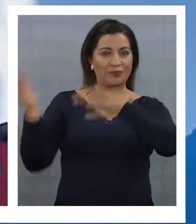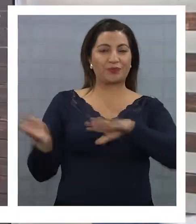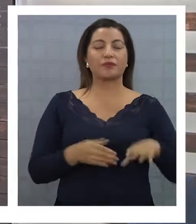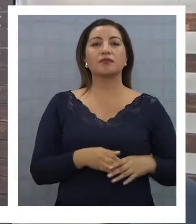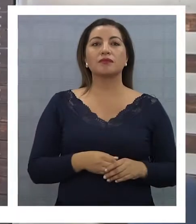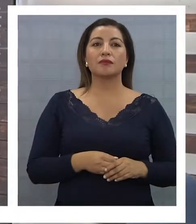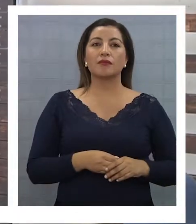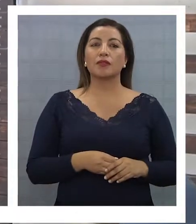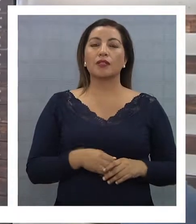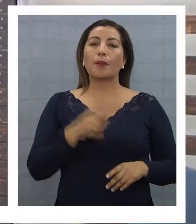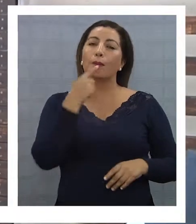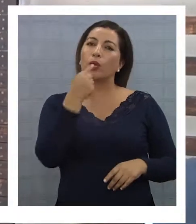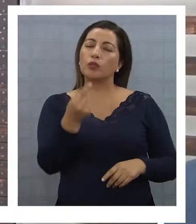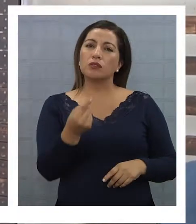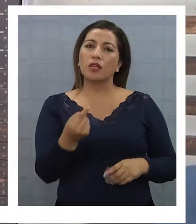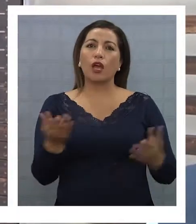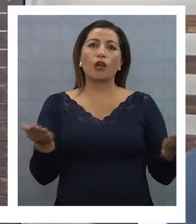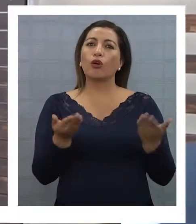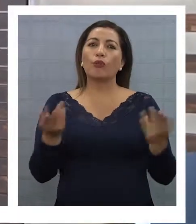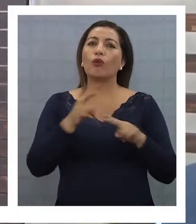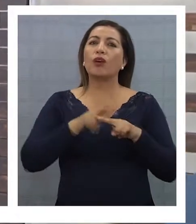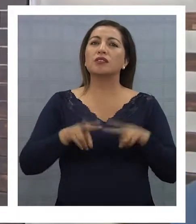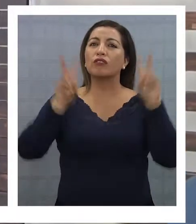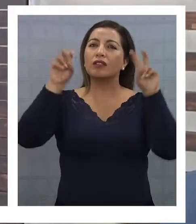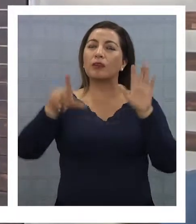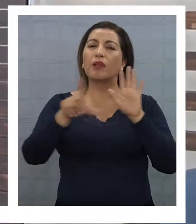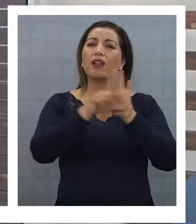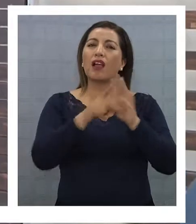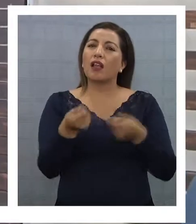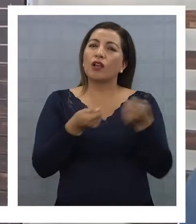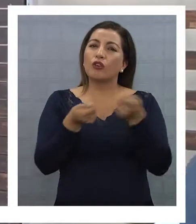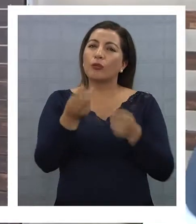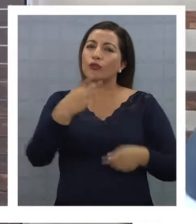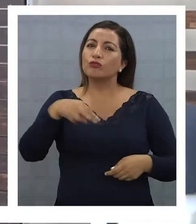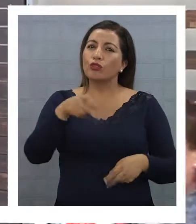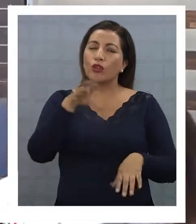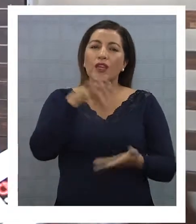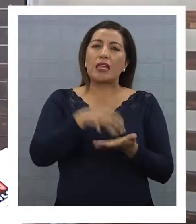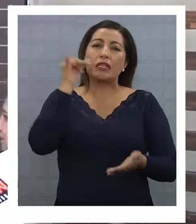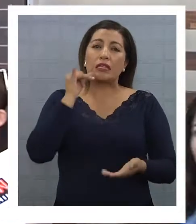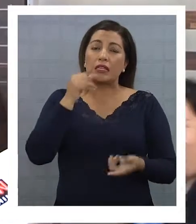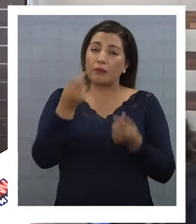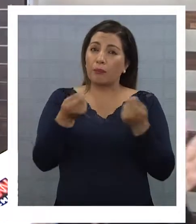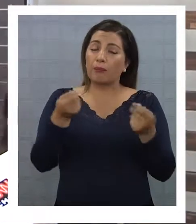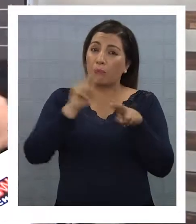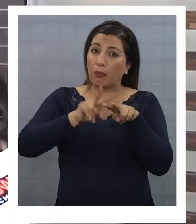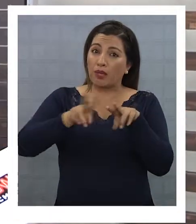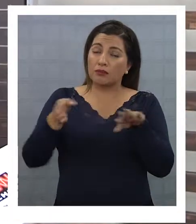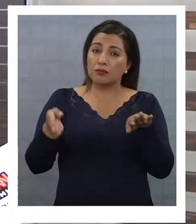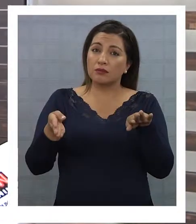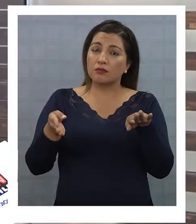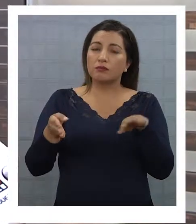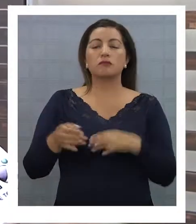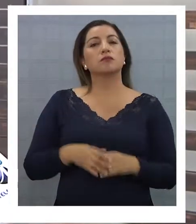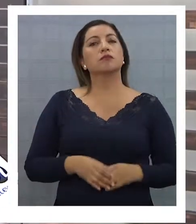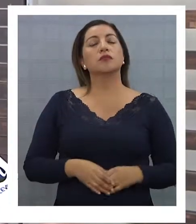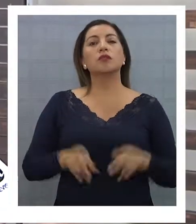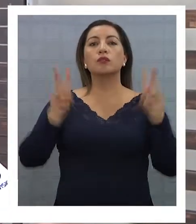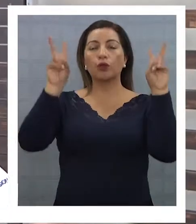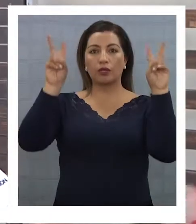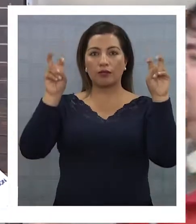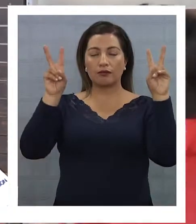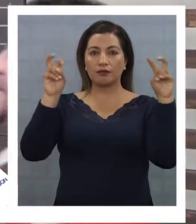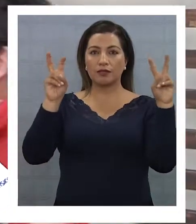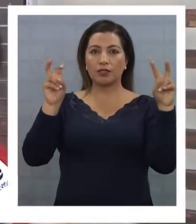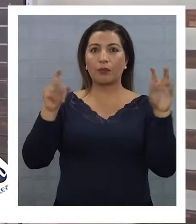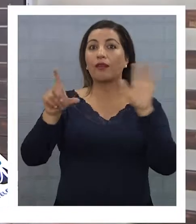condiciones naturales, pero las condiciones legales, las condiciones económicas, ¿estamos preparados o logramos atraer? Con respecto al tema de